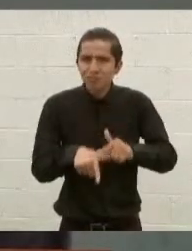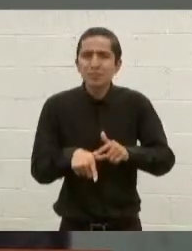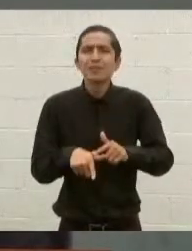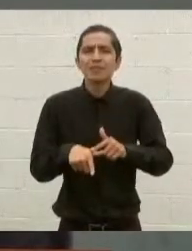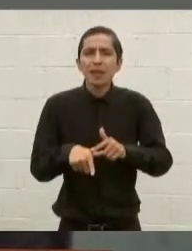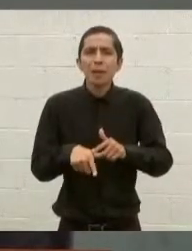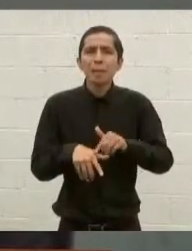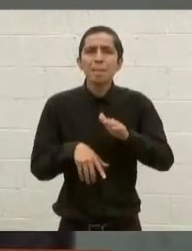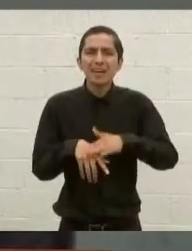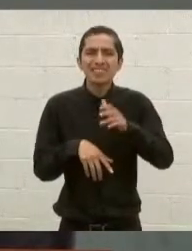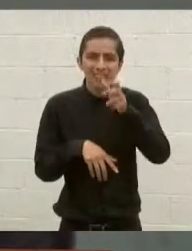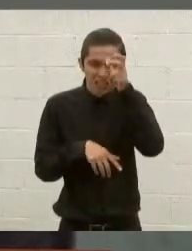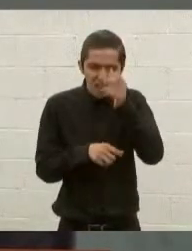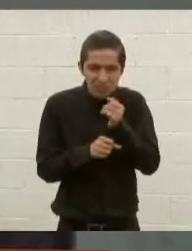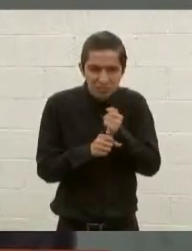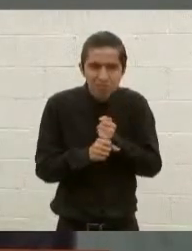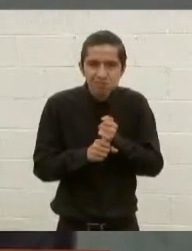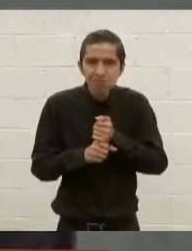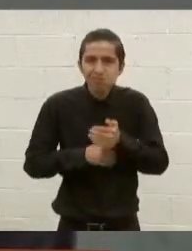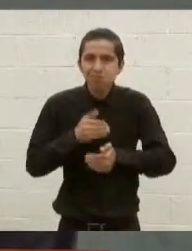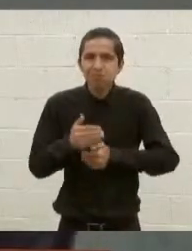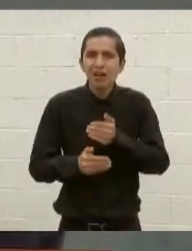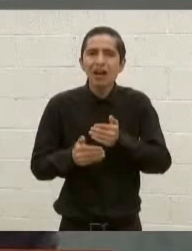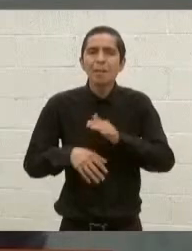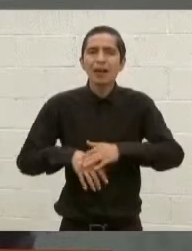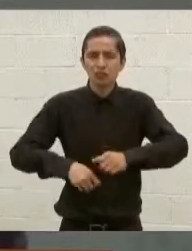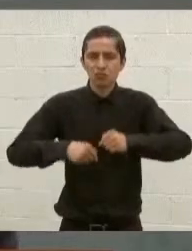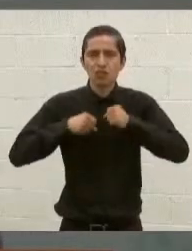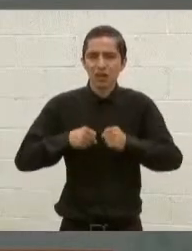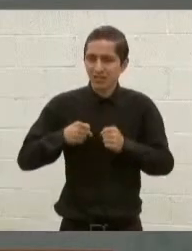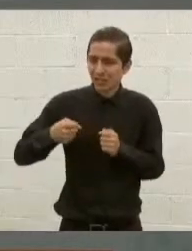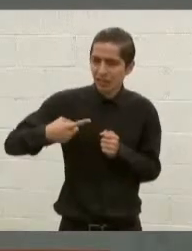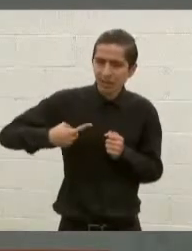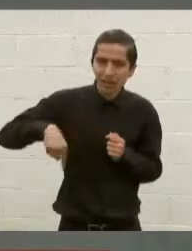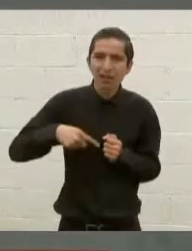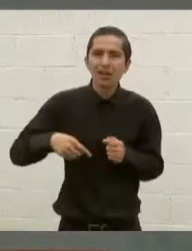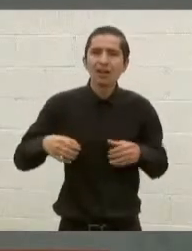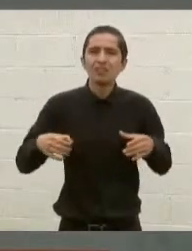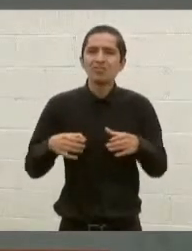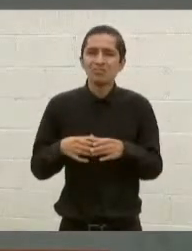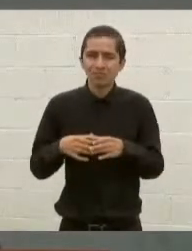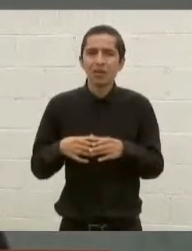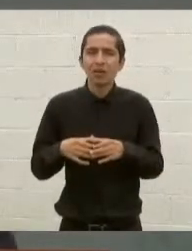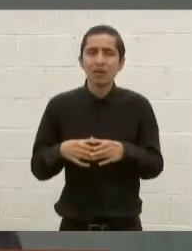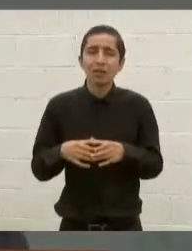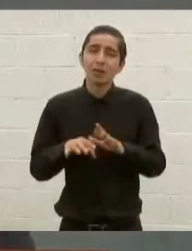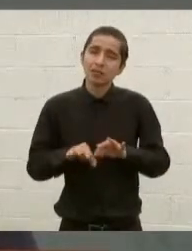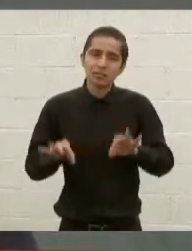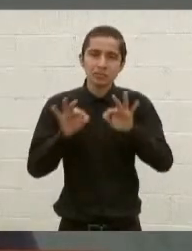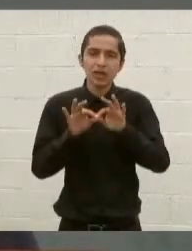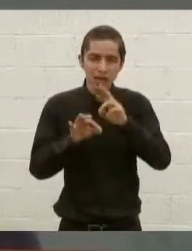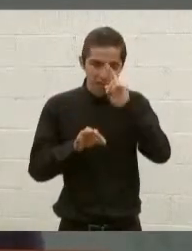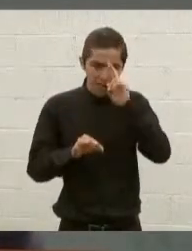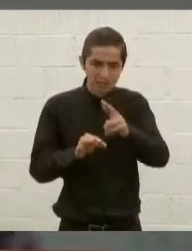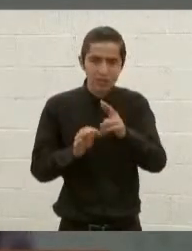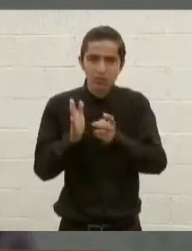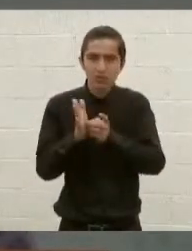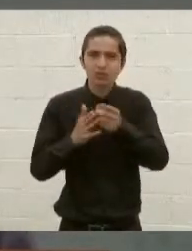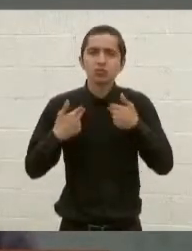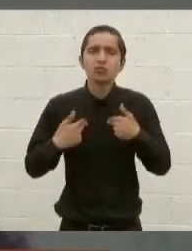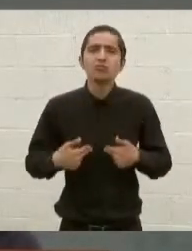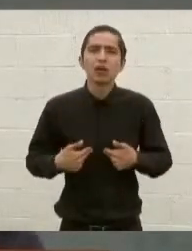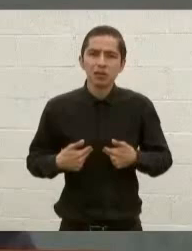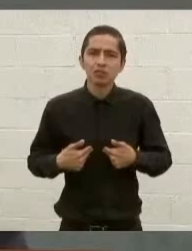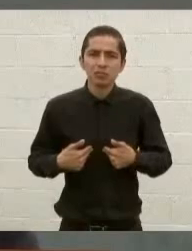en la inteligencia que en la fuerza y, por supuesto, con pleno respeto a los derechos humanos.